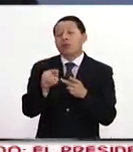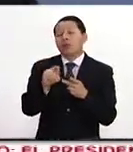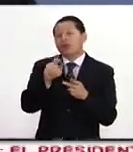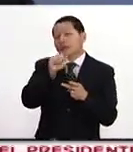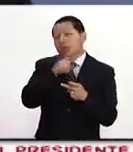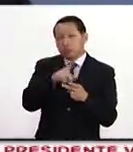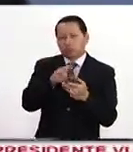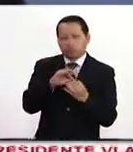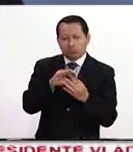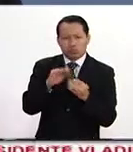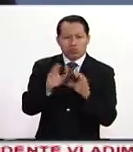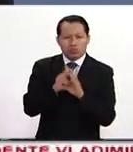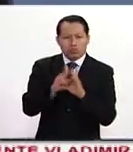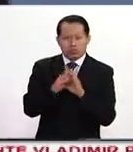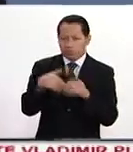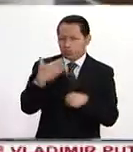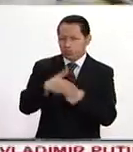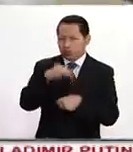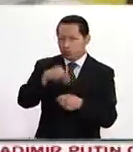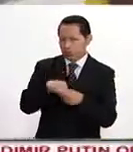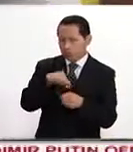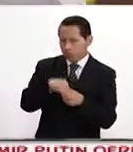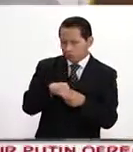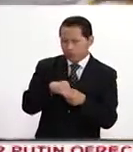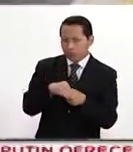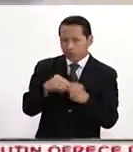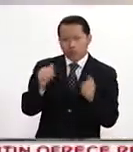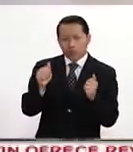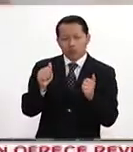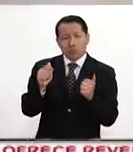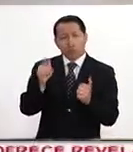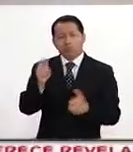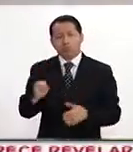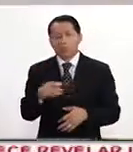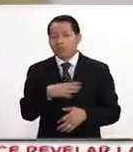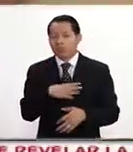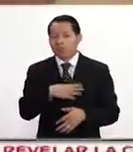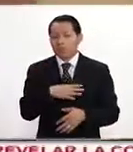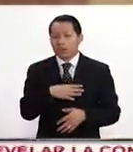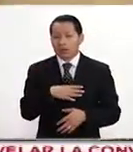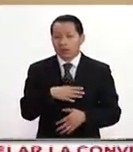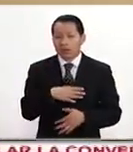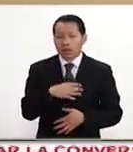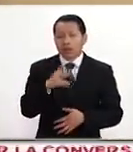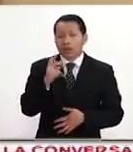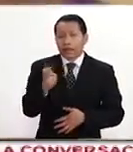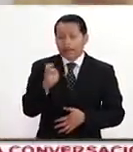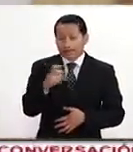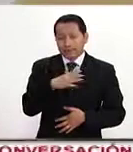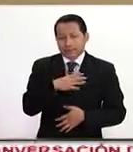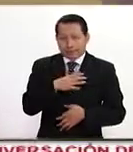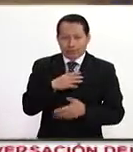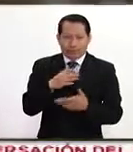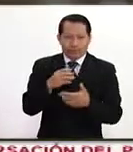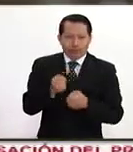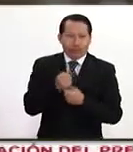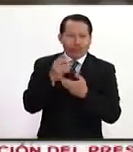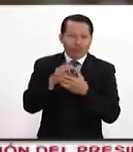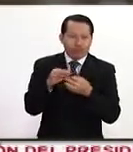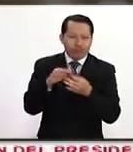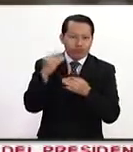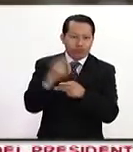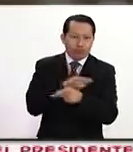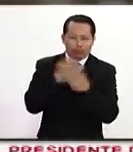celebre elecciones o que por lo menos renuncie después de estas revelaciones que van más allá